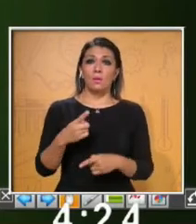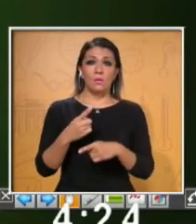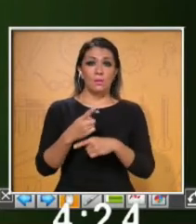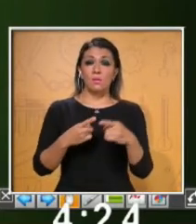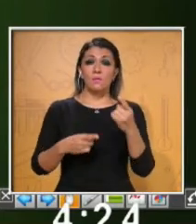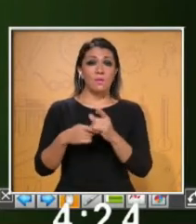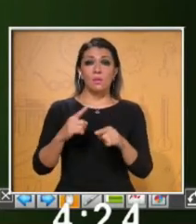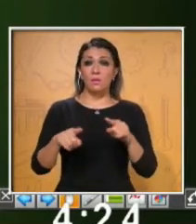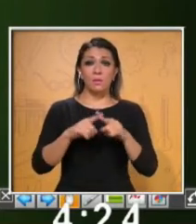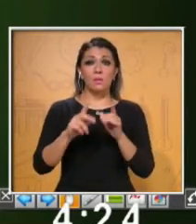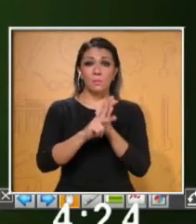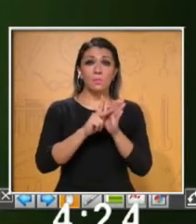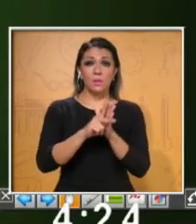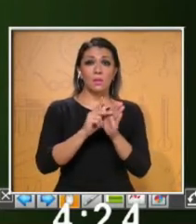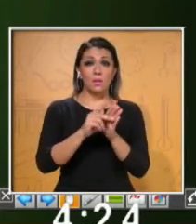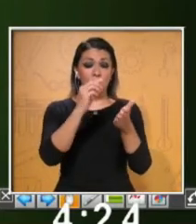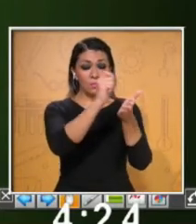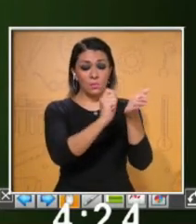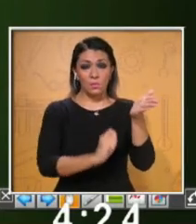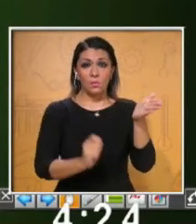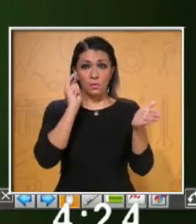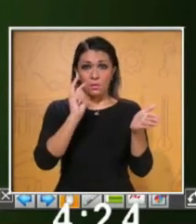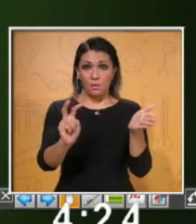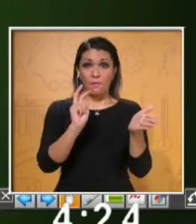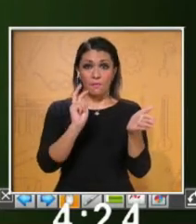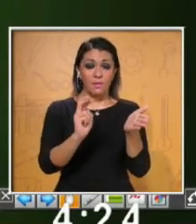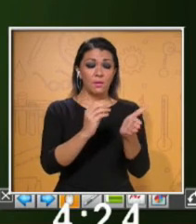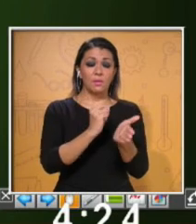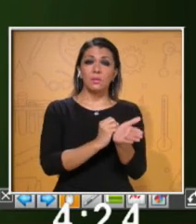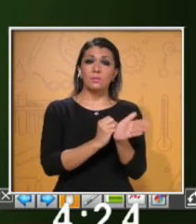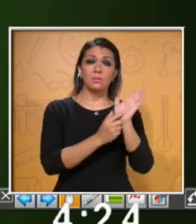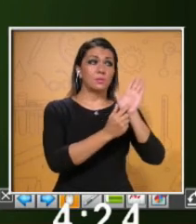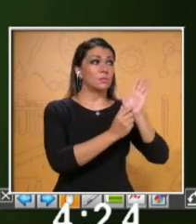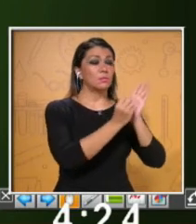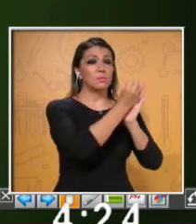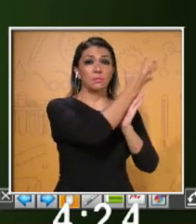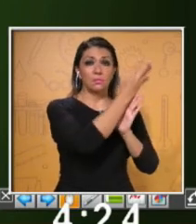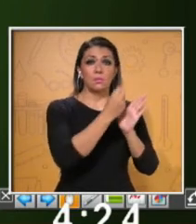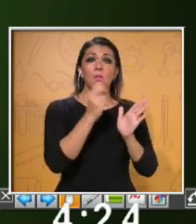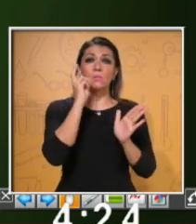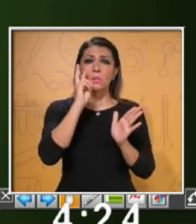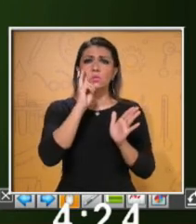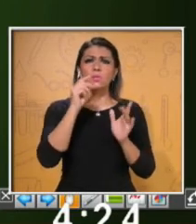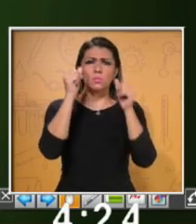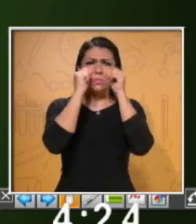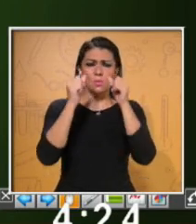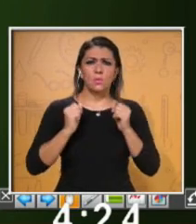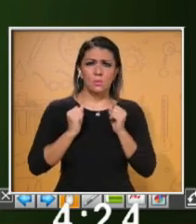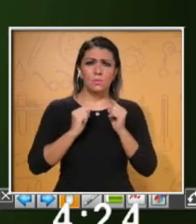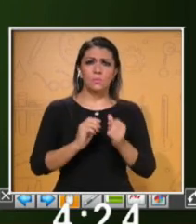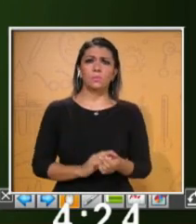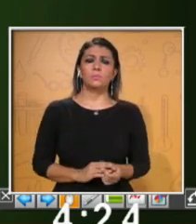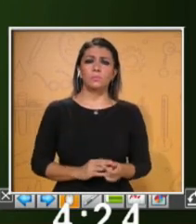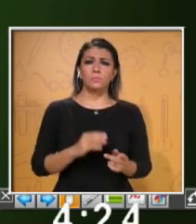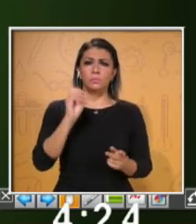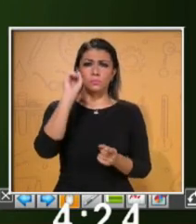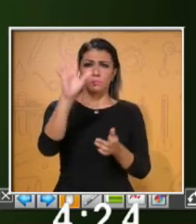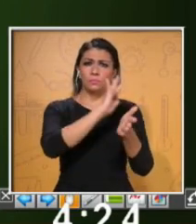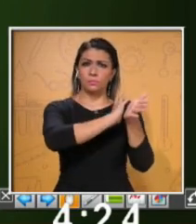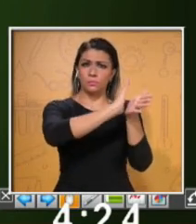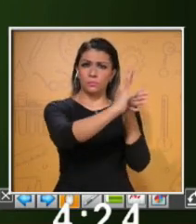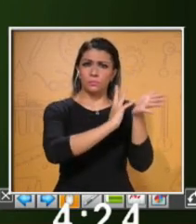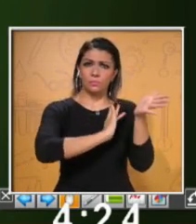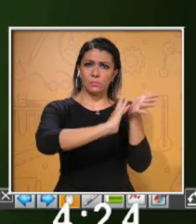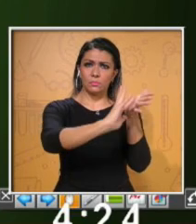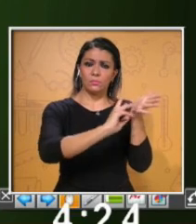Tenemos aquí diferentes frases que puedes utilizar para tu presentación oral. Vamos a poner atención y aquí aparecen en pantalla en